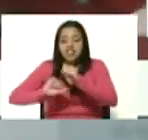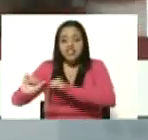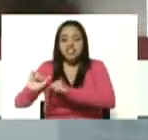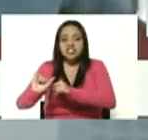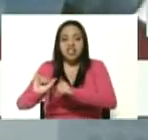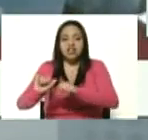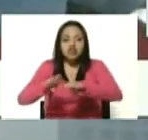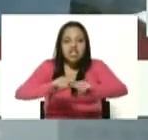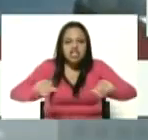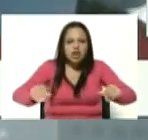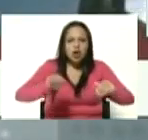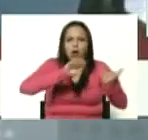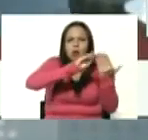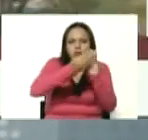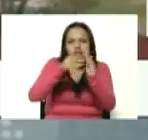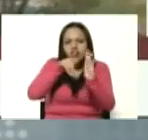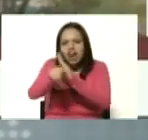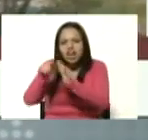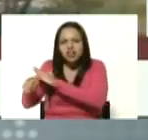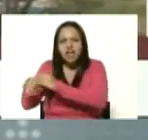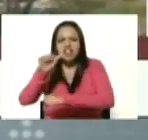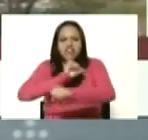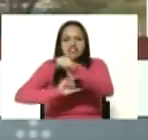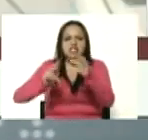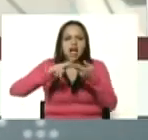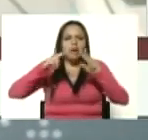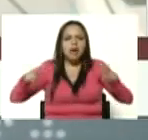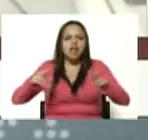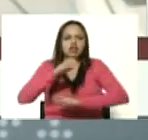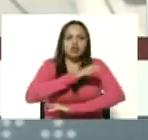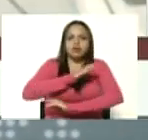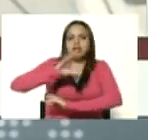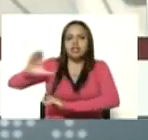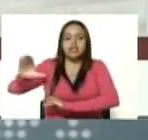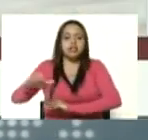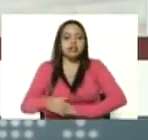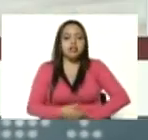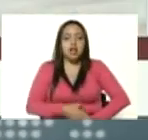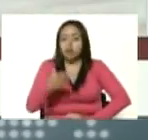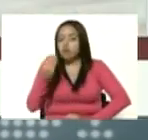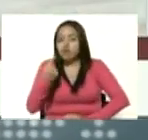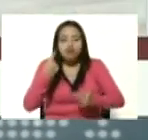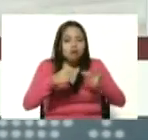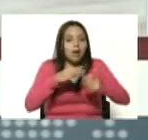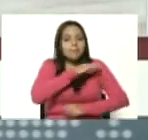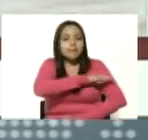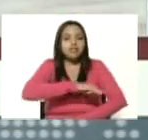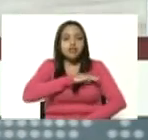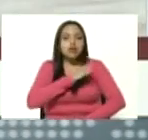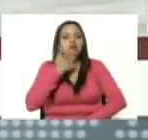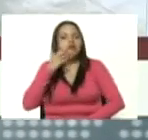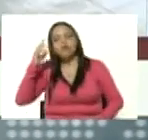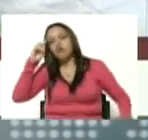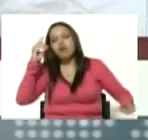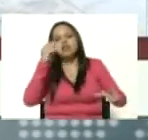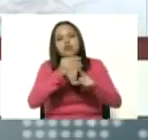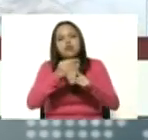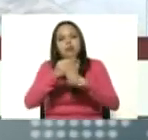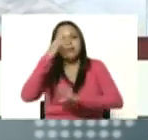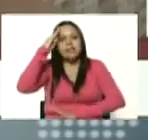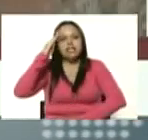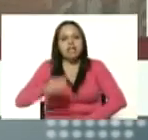barrio la defensa de la paz y la soberanía pero hay muchas otras misiones las misiones militares una misión